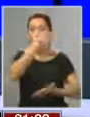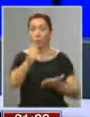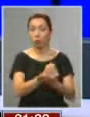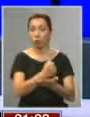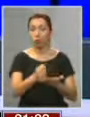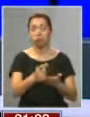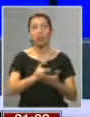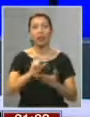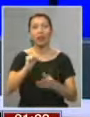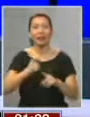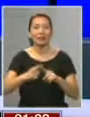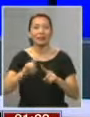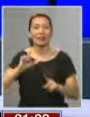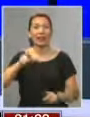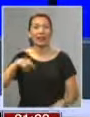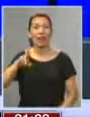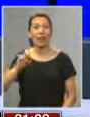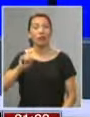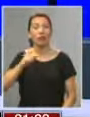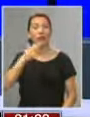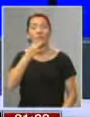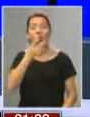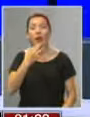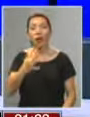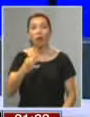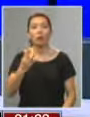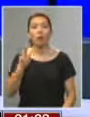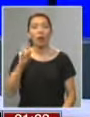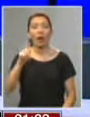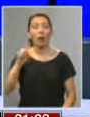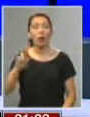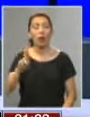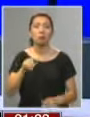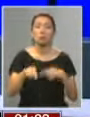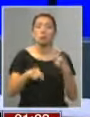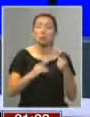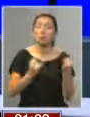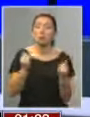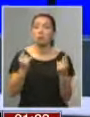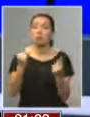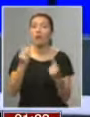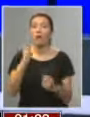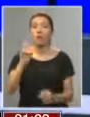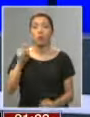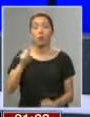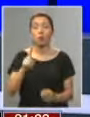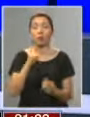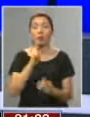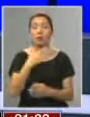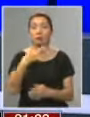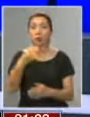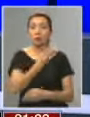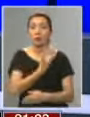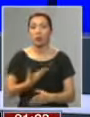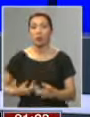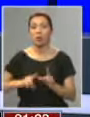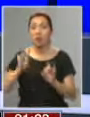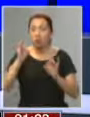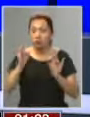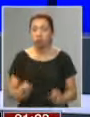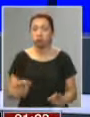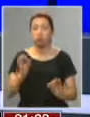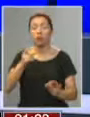exministro Genaro Arriagada mencionó a Ignacio Walker y Jorge Burgos como eventuales cartas de la falange. Hasta ahora lo único definido en la tienda